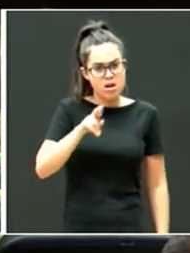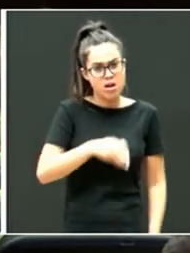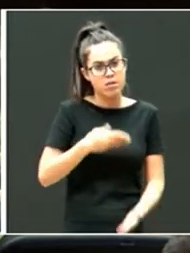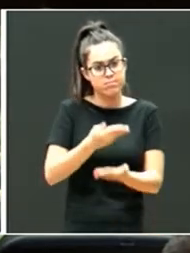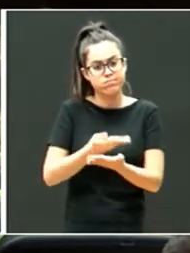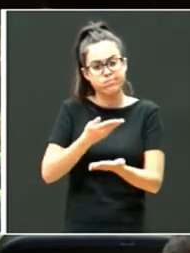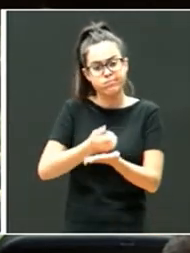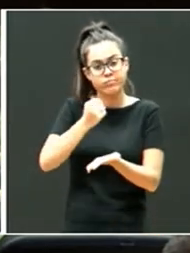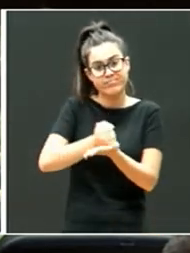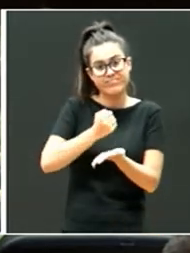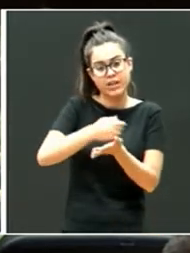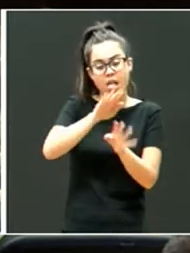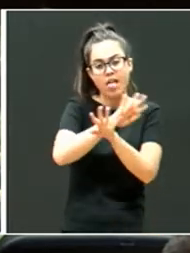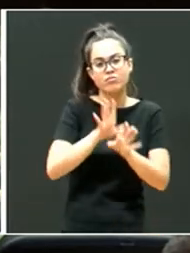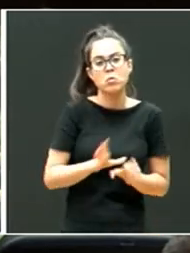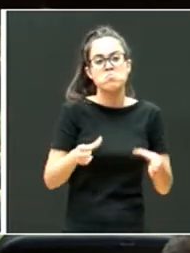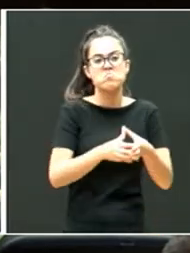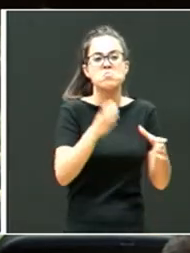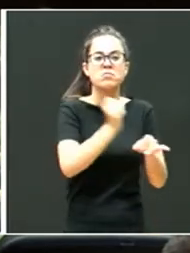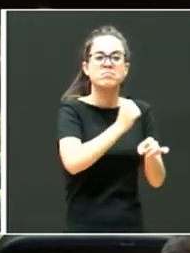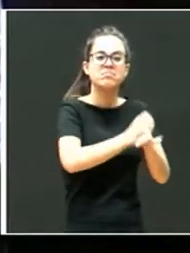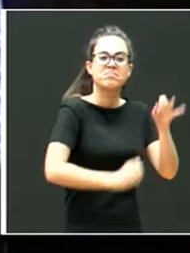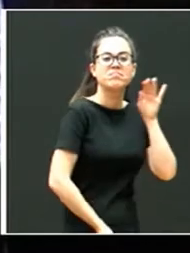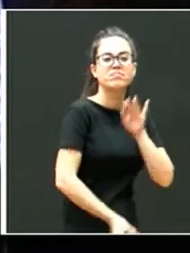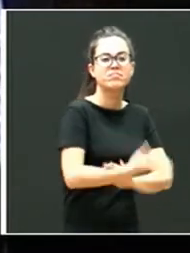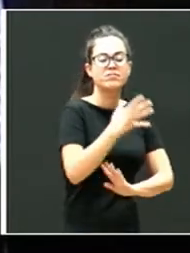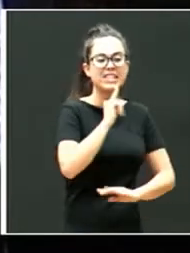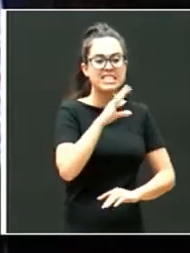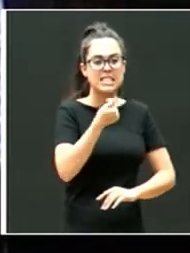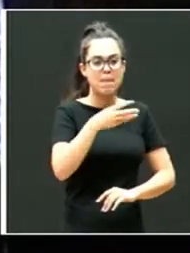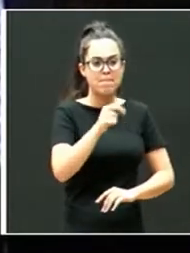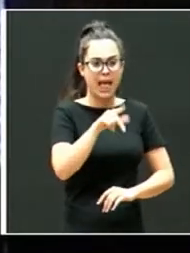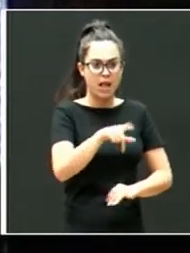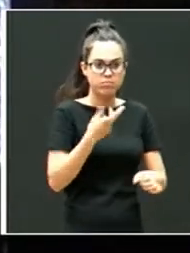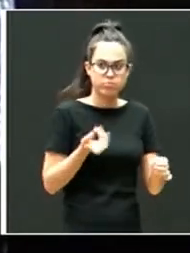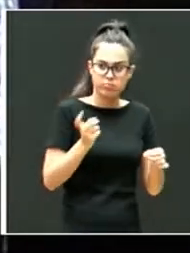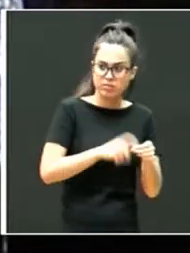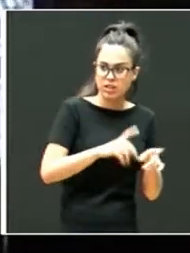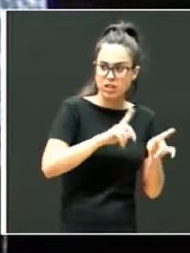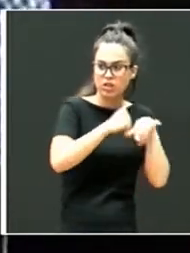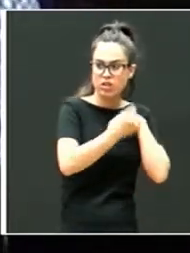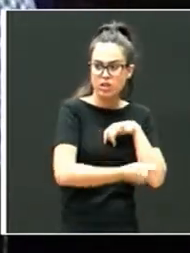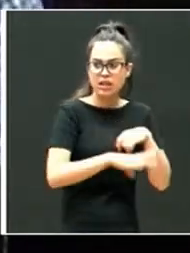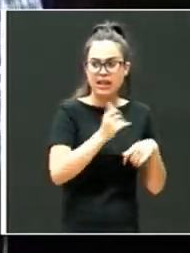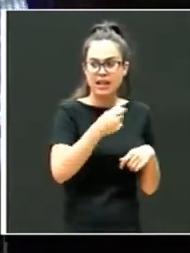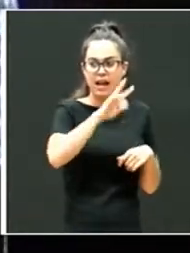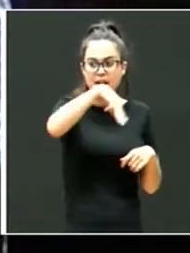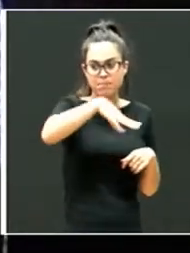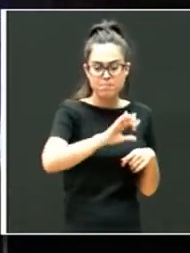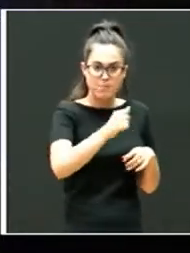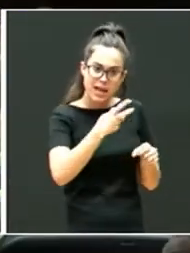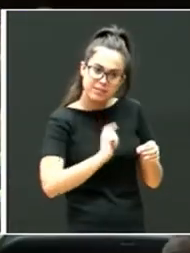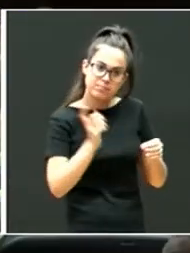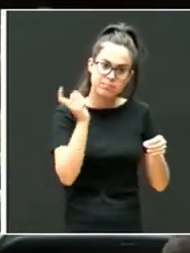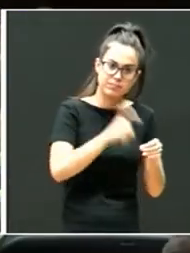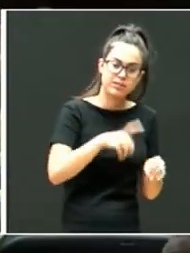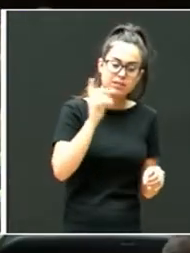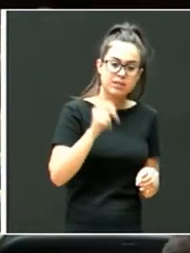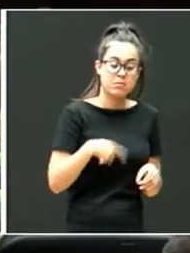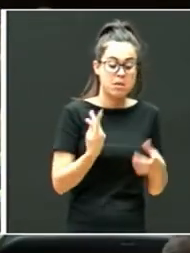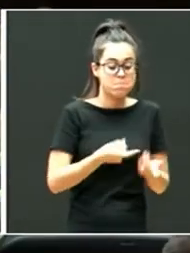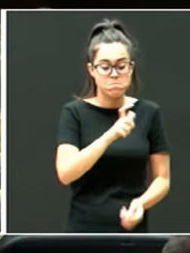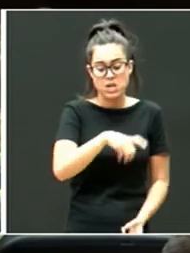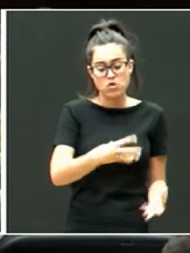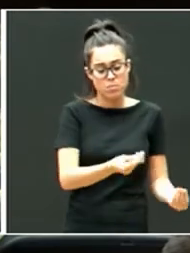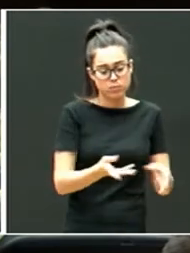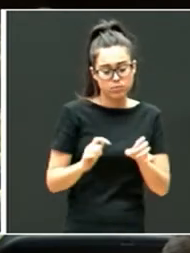se creó un grupo de trabajo, empezamos trabajando con Isabel Galende, más tarde se incorporó Carmen, y bueno, otra serie de personas